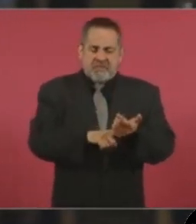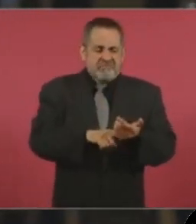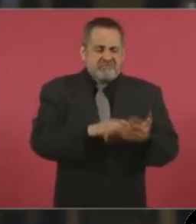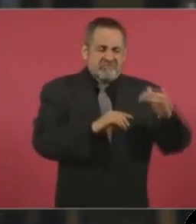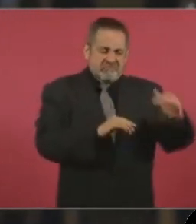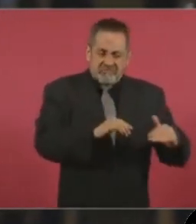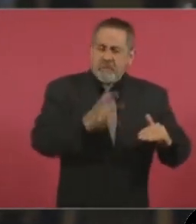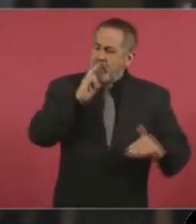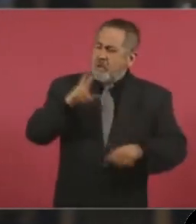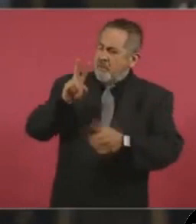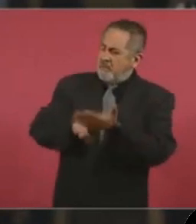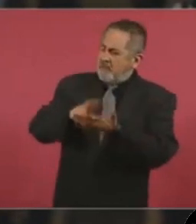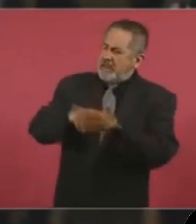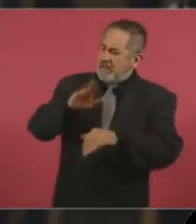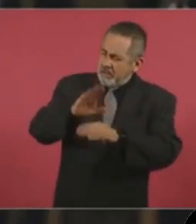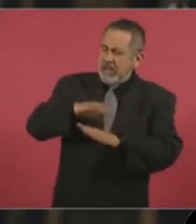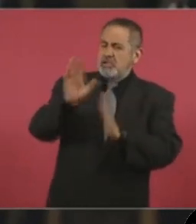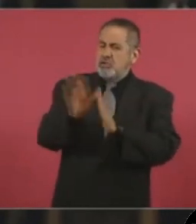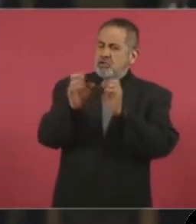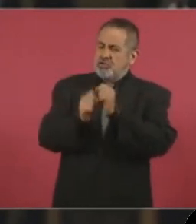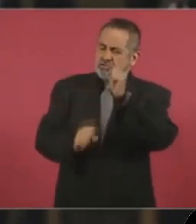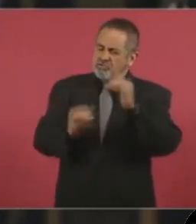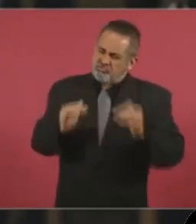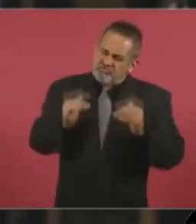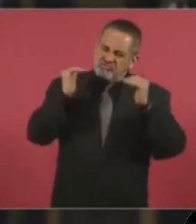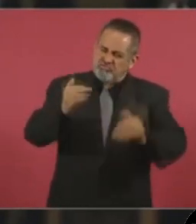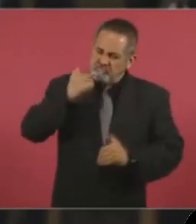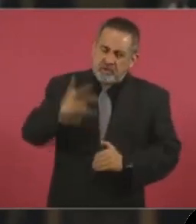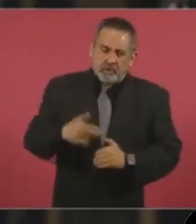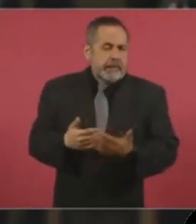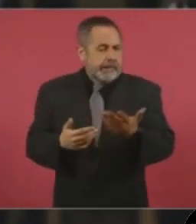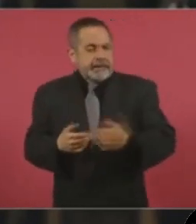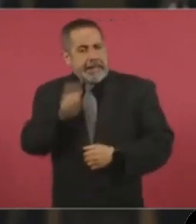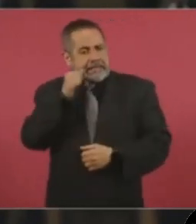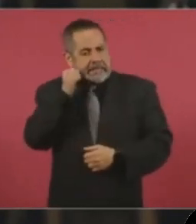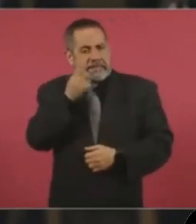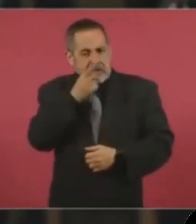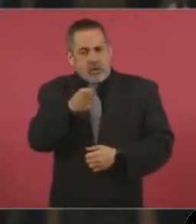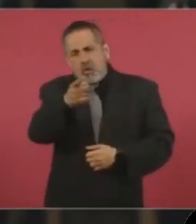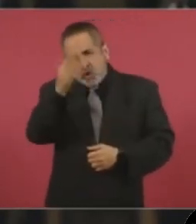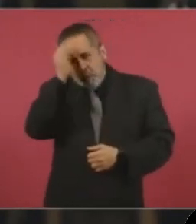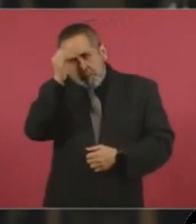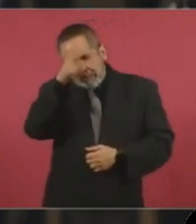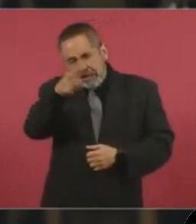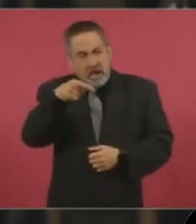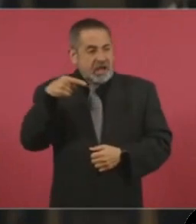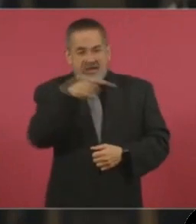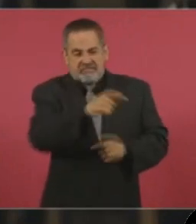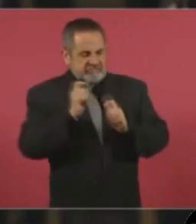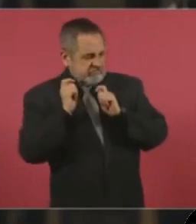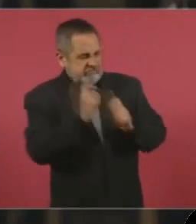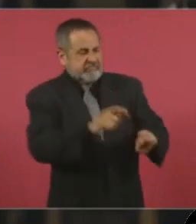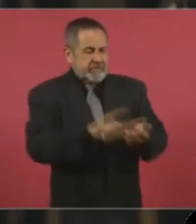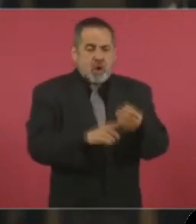Fue parte de lo que dijo el día de ayer, no sé si escuchó todo el discurso. ¿Qué opina ya de esta nueva encomienda que